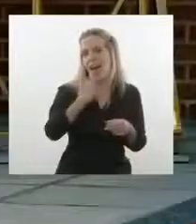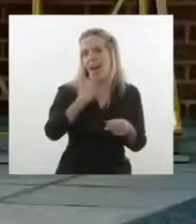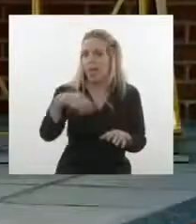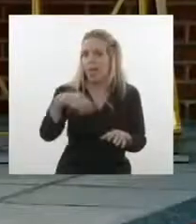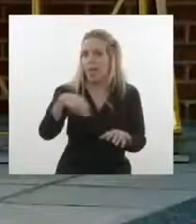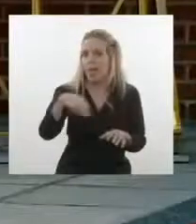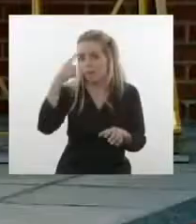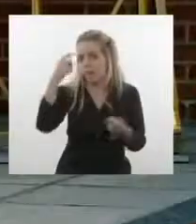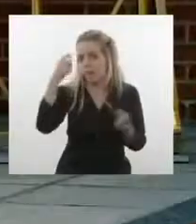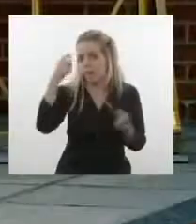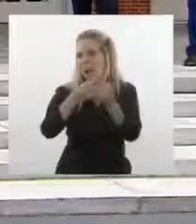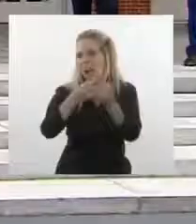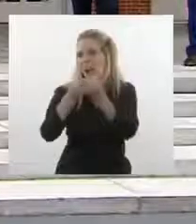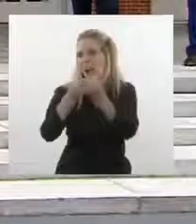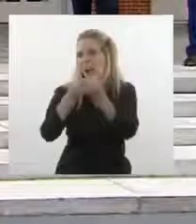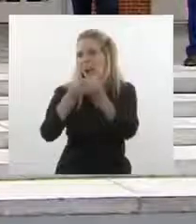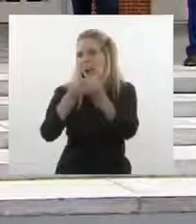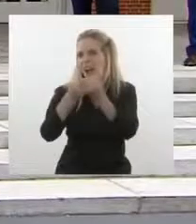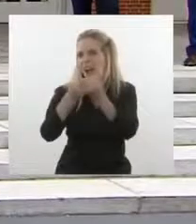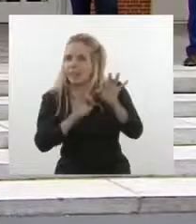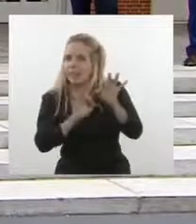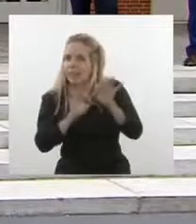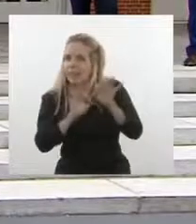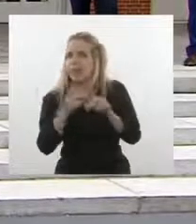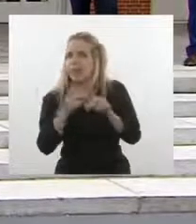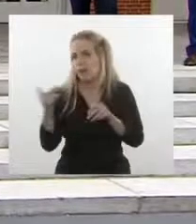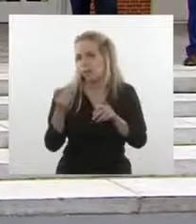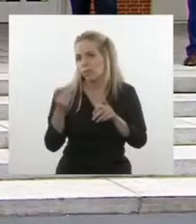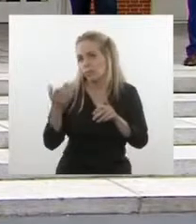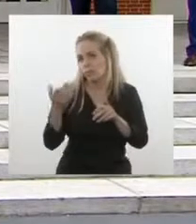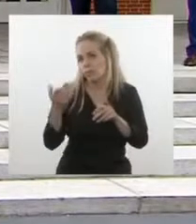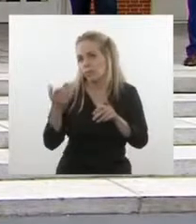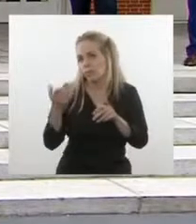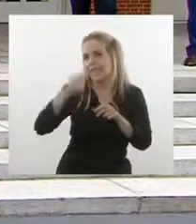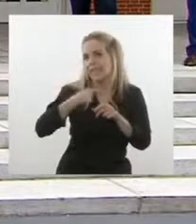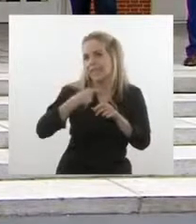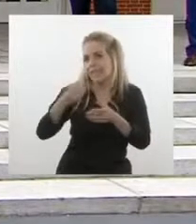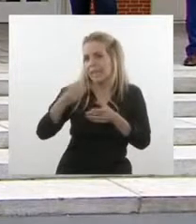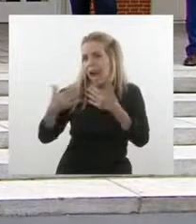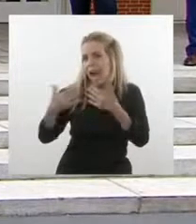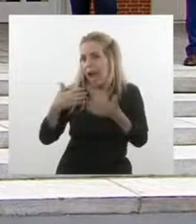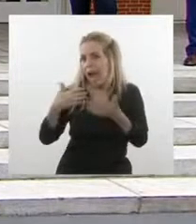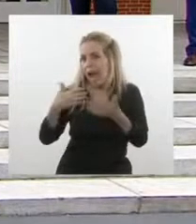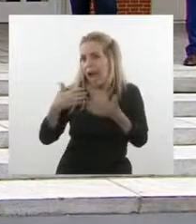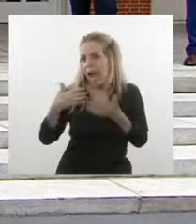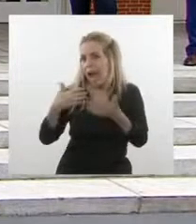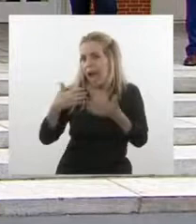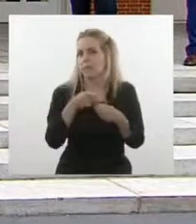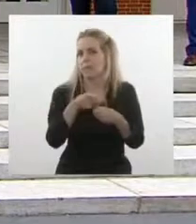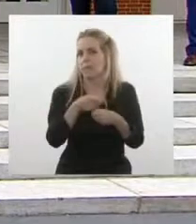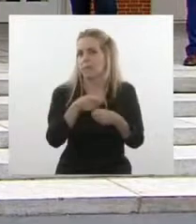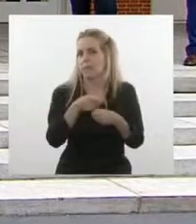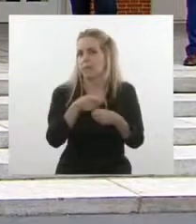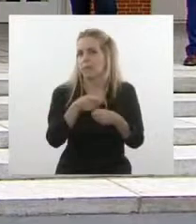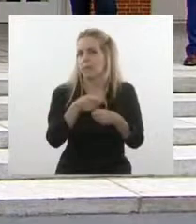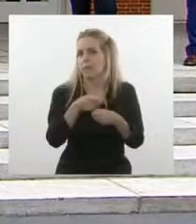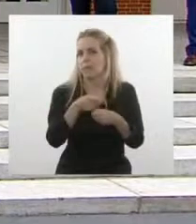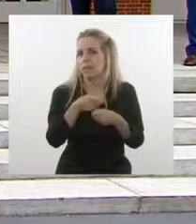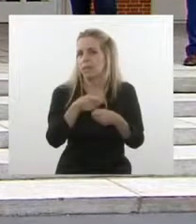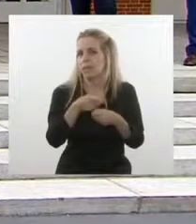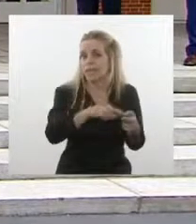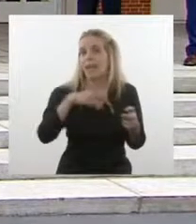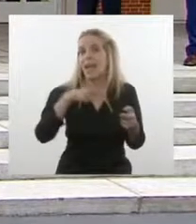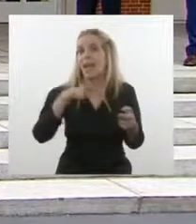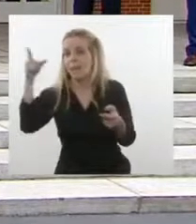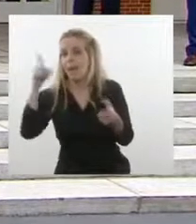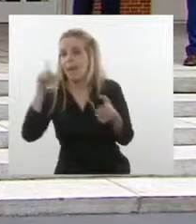estratégico que siempre hemos tratado de imponer con la mayor fortaleza. Argentina y España